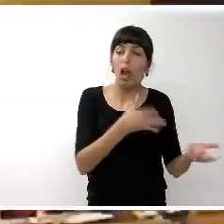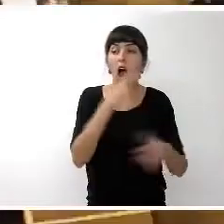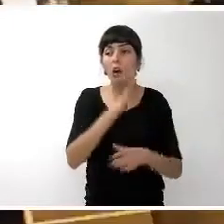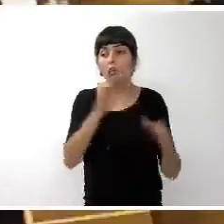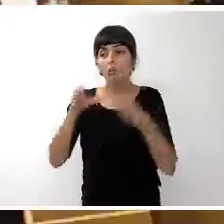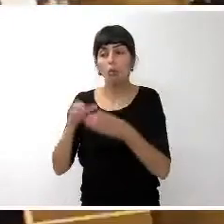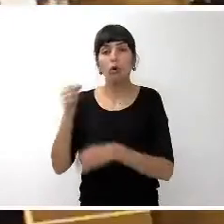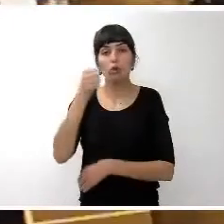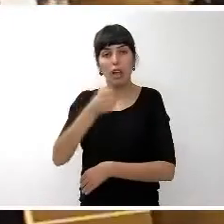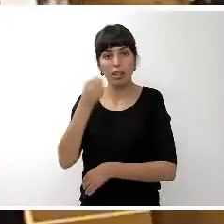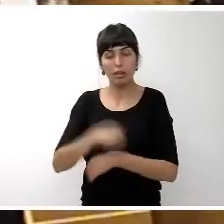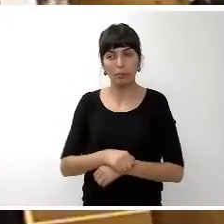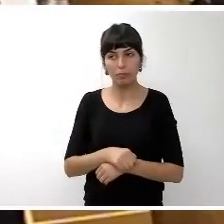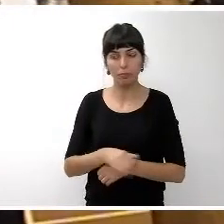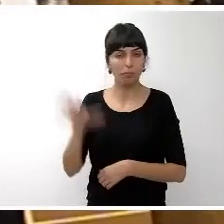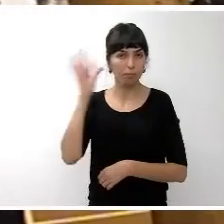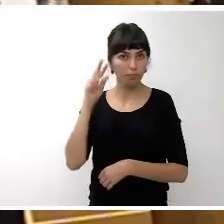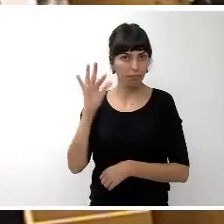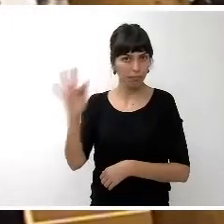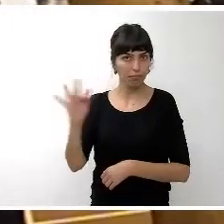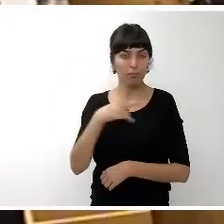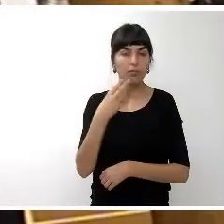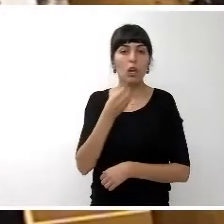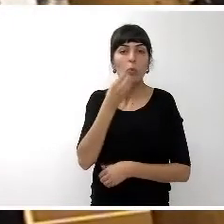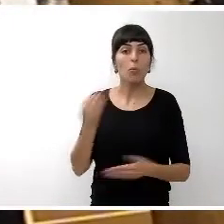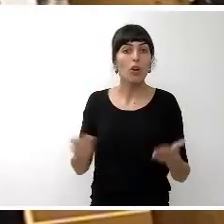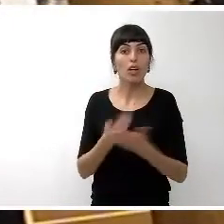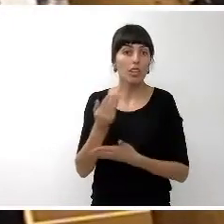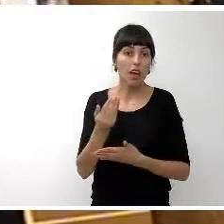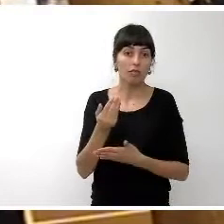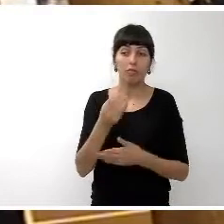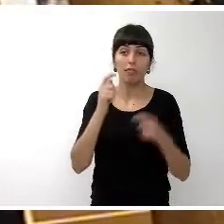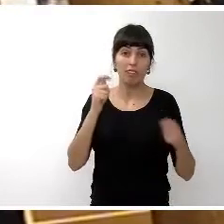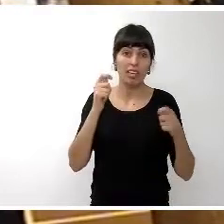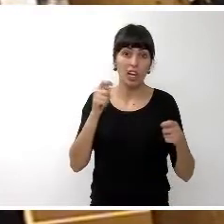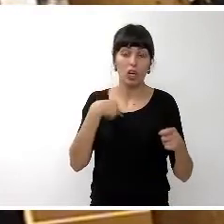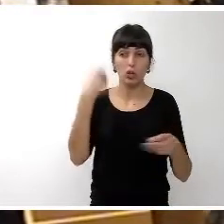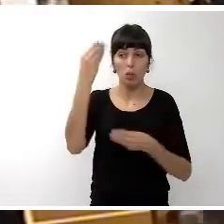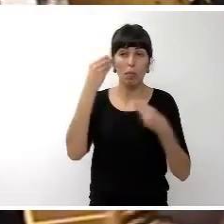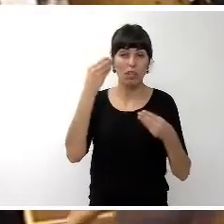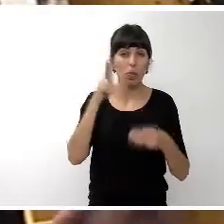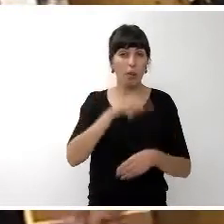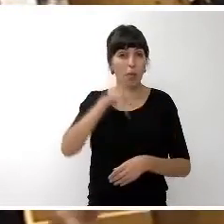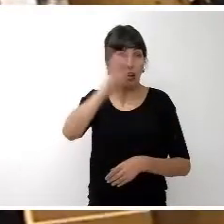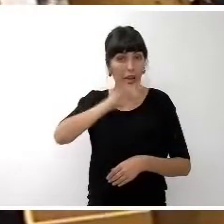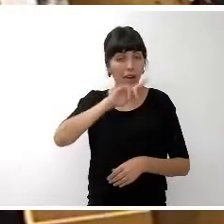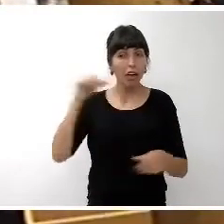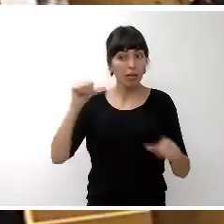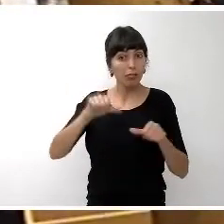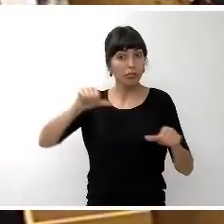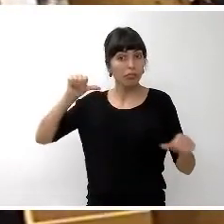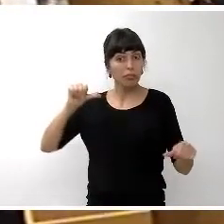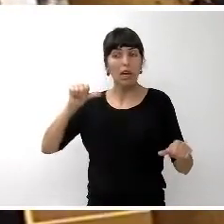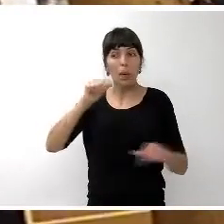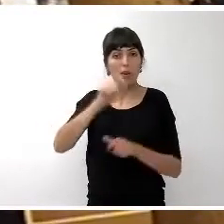Bueno, buenos días nuevamente. Felicitar, yo creo que en todas las ramas que se han concedido estos premios canarias, a todos